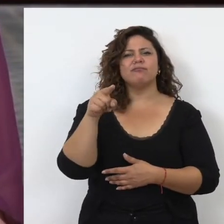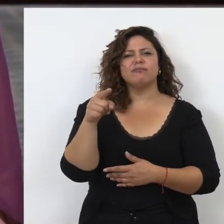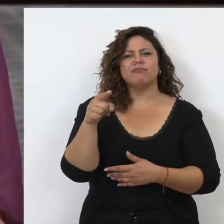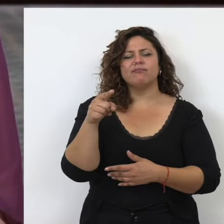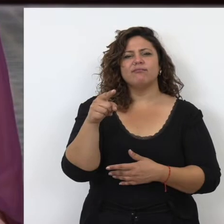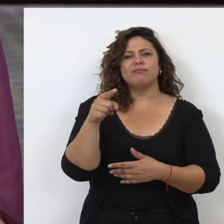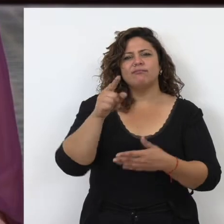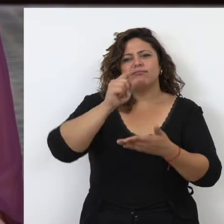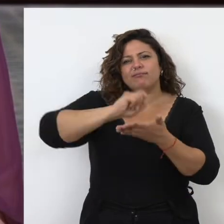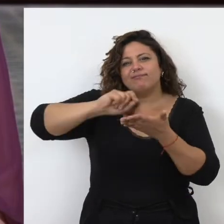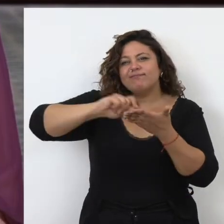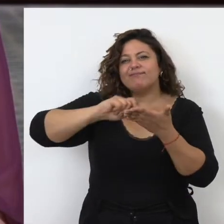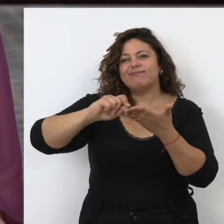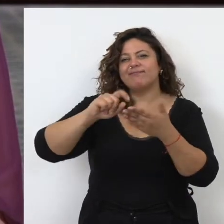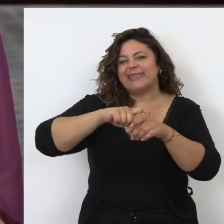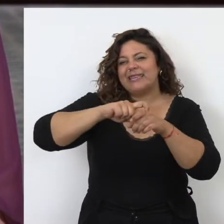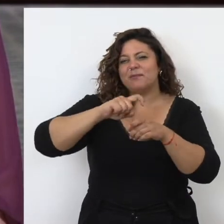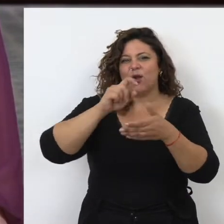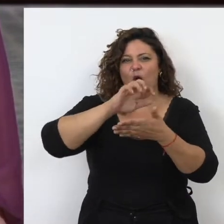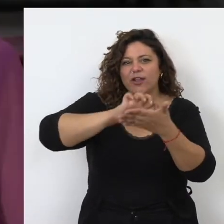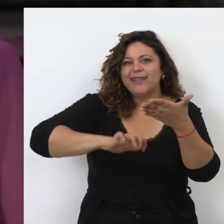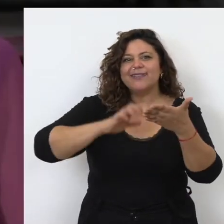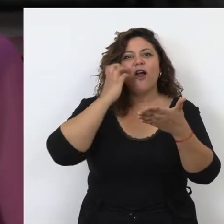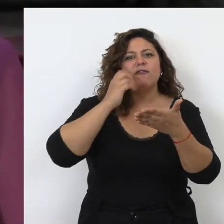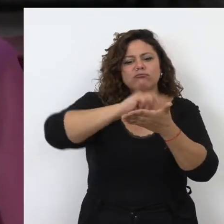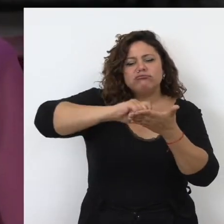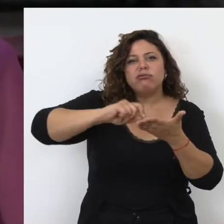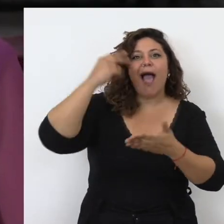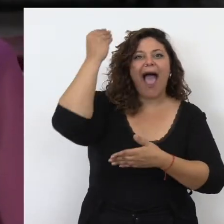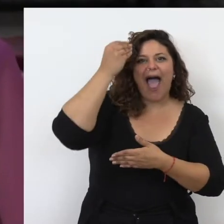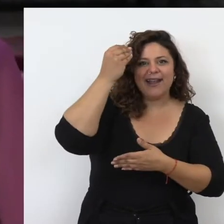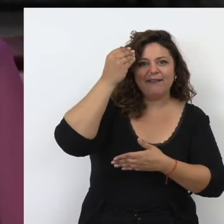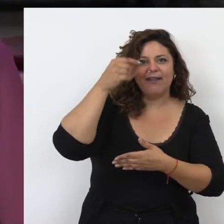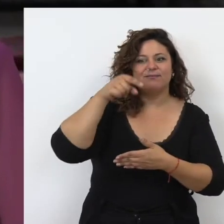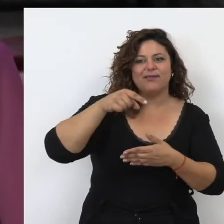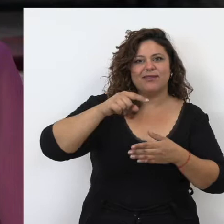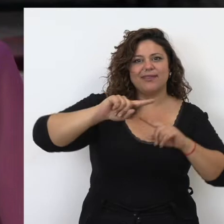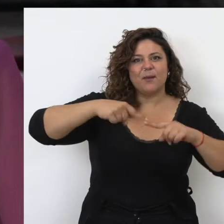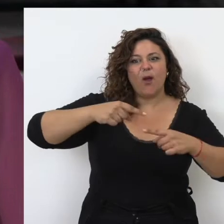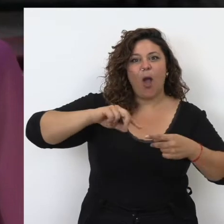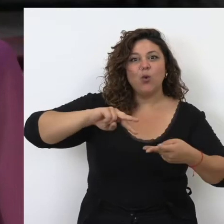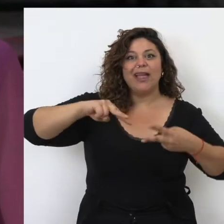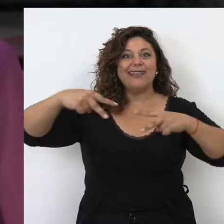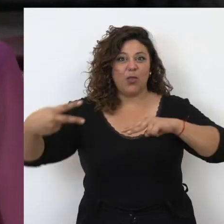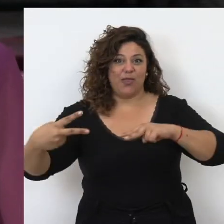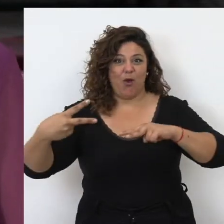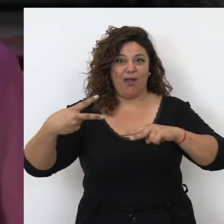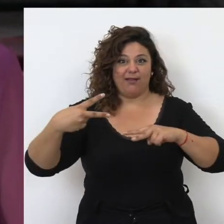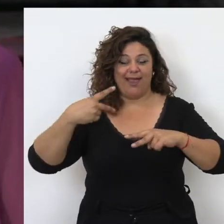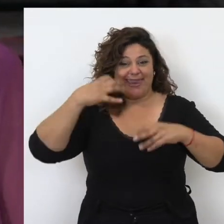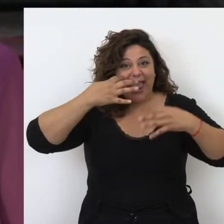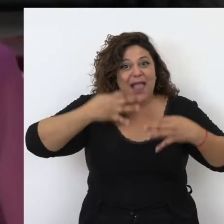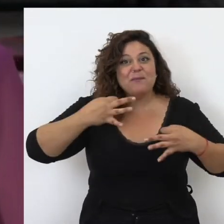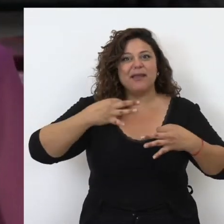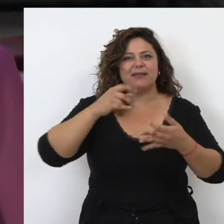suele ocurrir muchas veces en los textos hebreos, se escribió en árabe, es una traducción de una obra que se